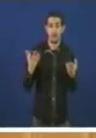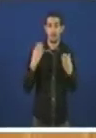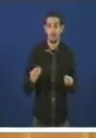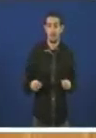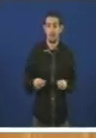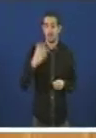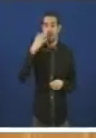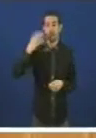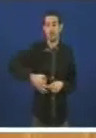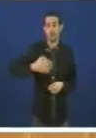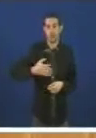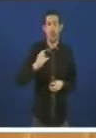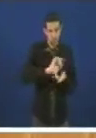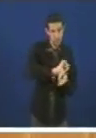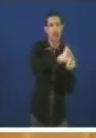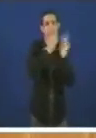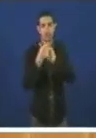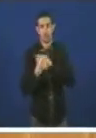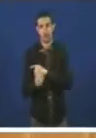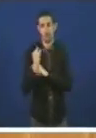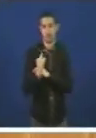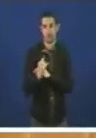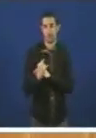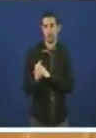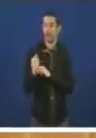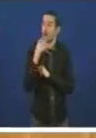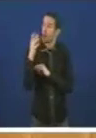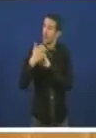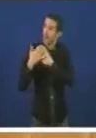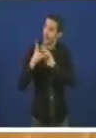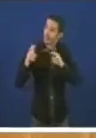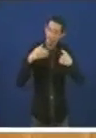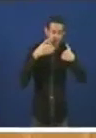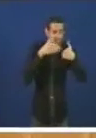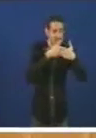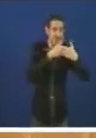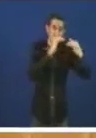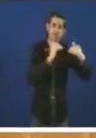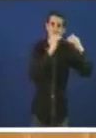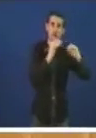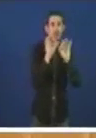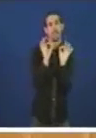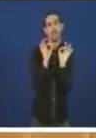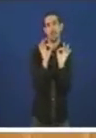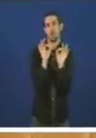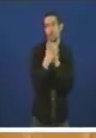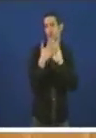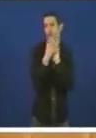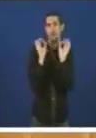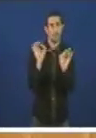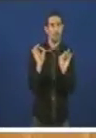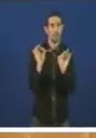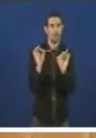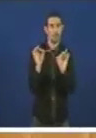E efectivamente Hai un cambio Xa non falan de DIC Xa xa se empeza a pesar O tema do DIC Claro Neste tema